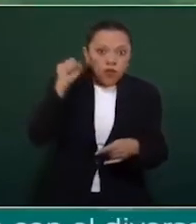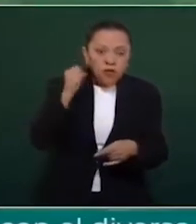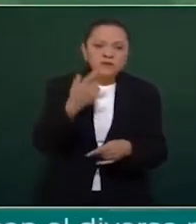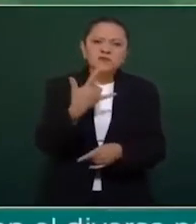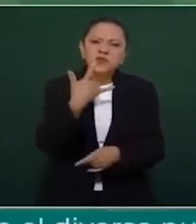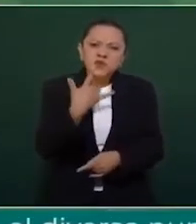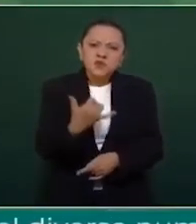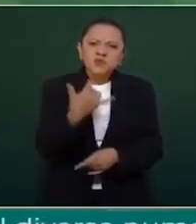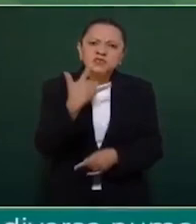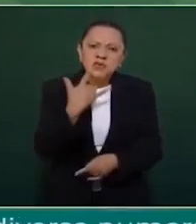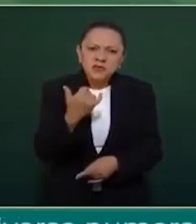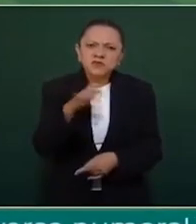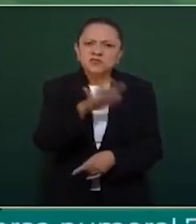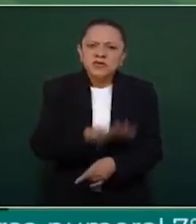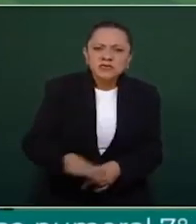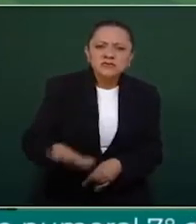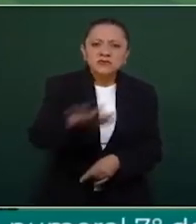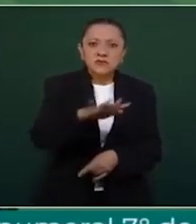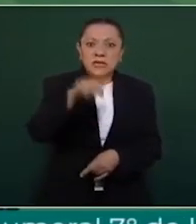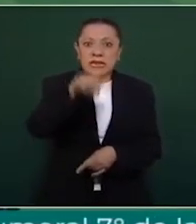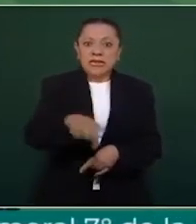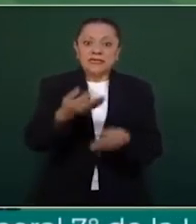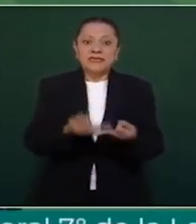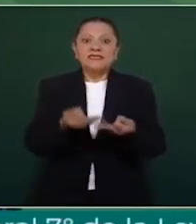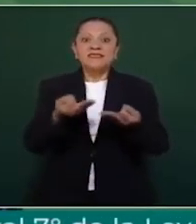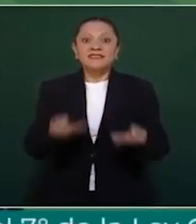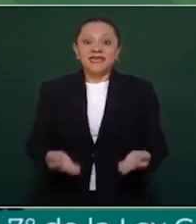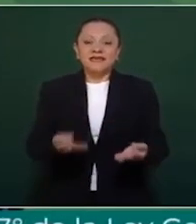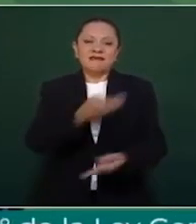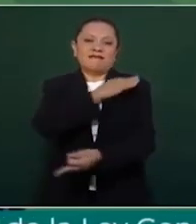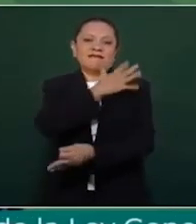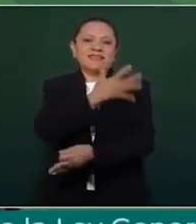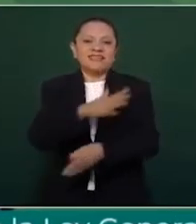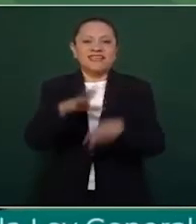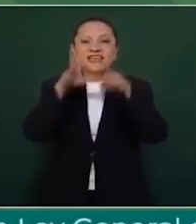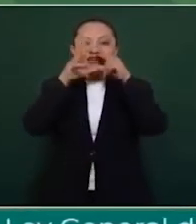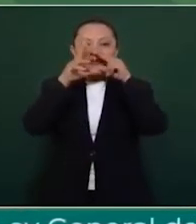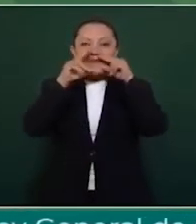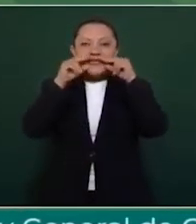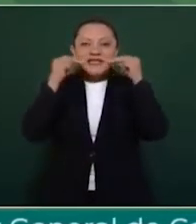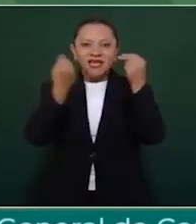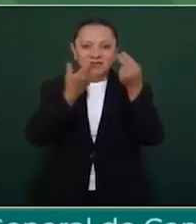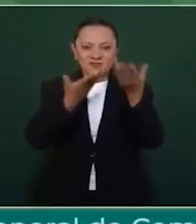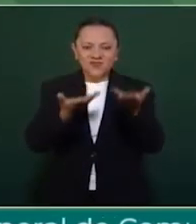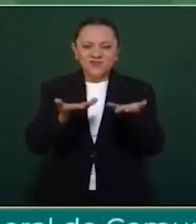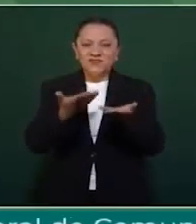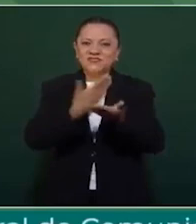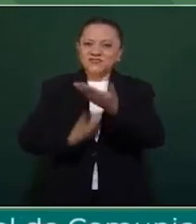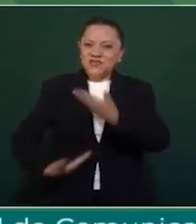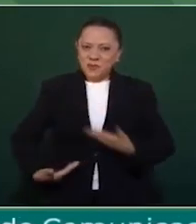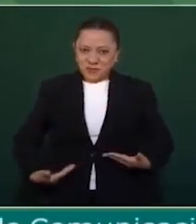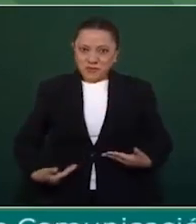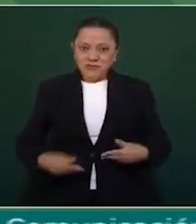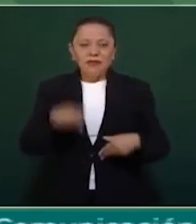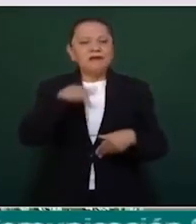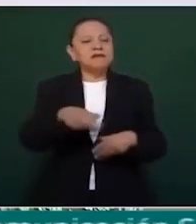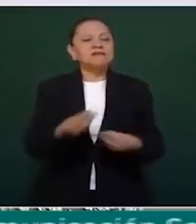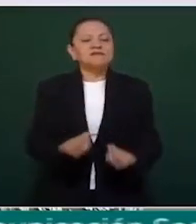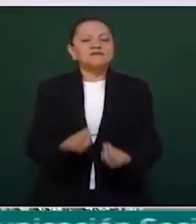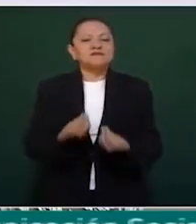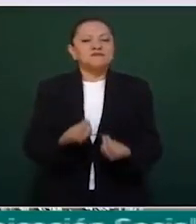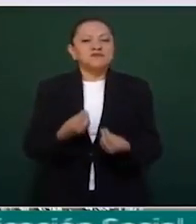del general Emiliano Zapata Salazar. Nos da mucho gusto estar aquí